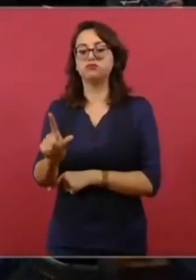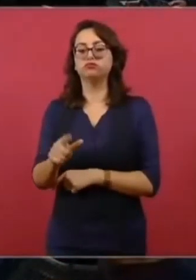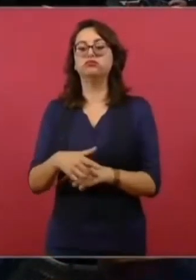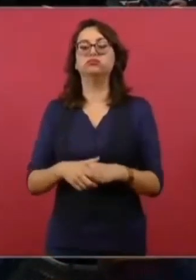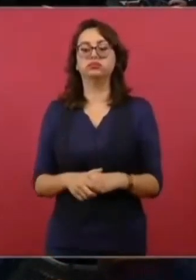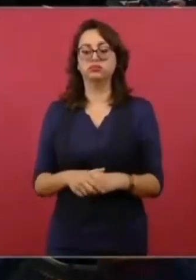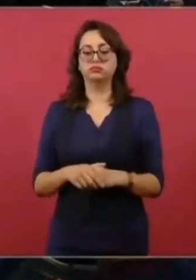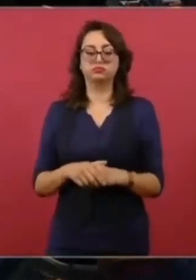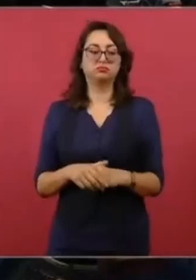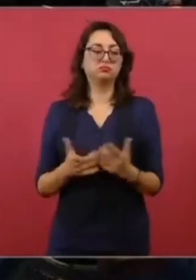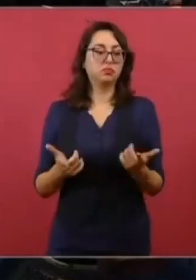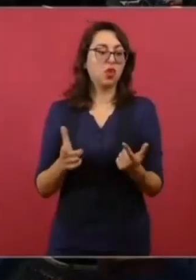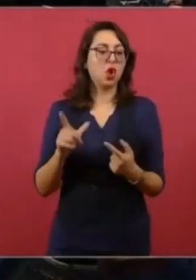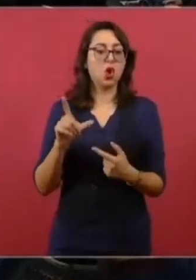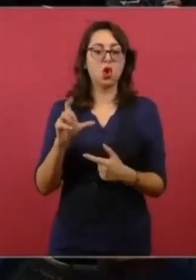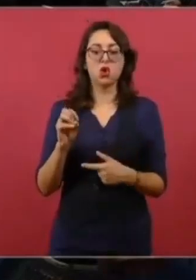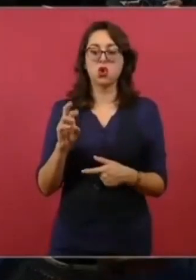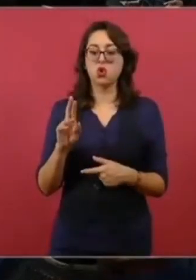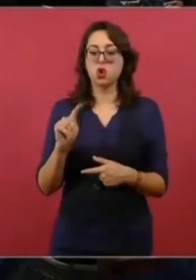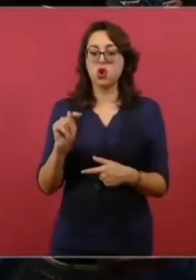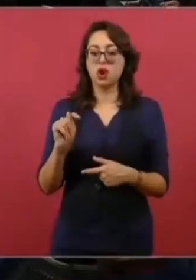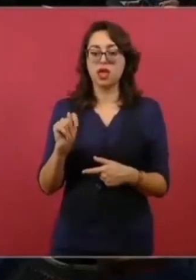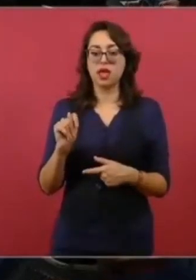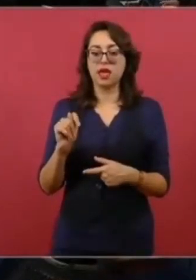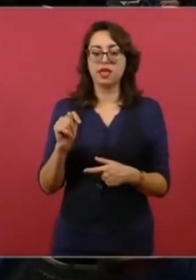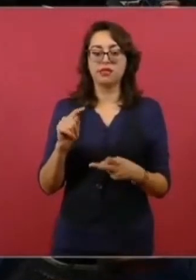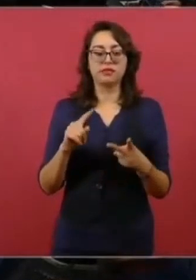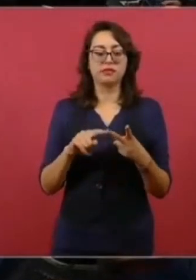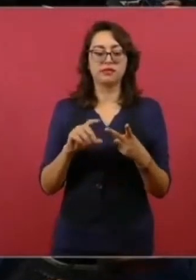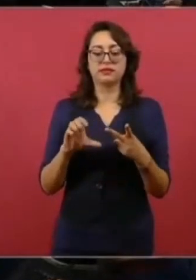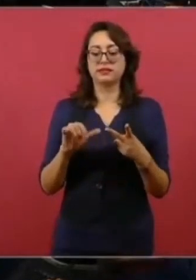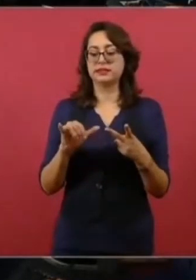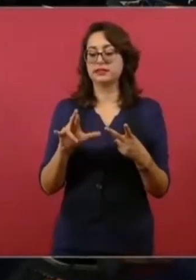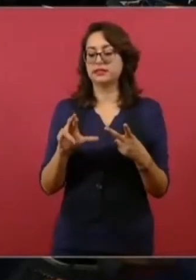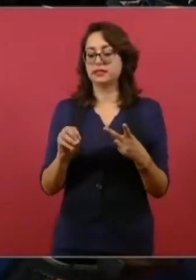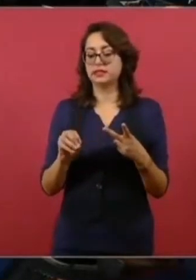Lore de Mola, Ciro,